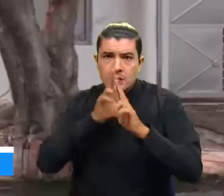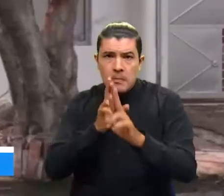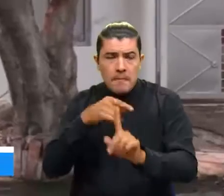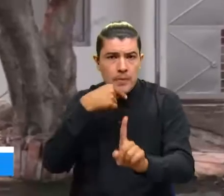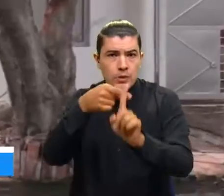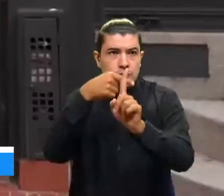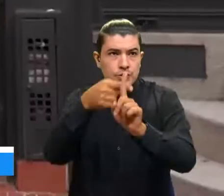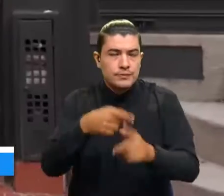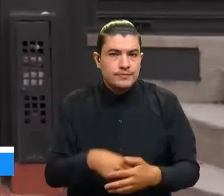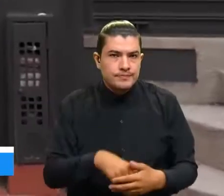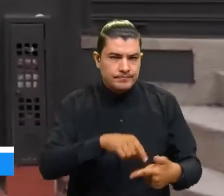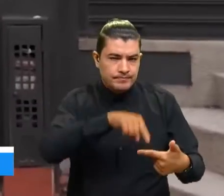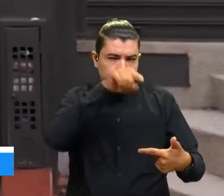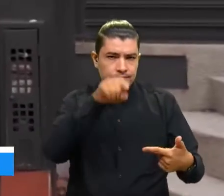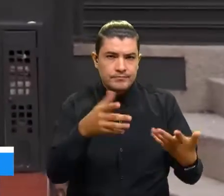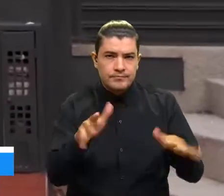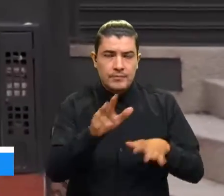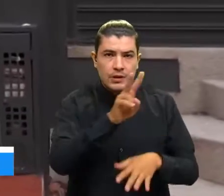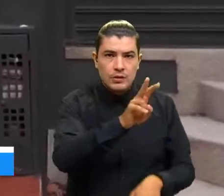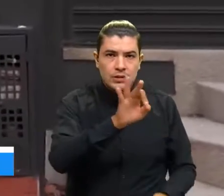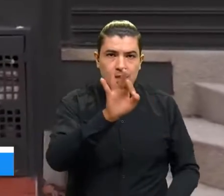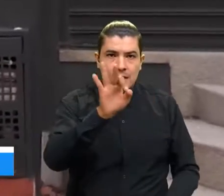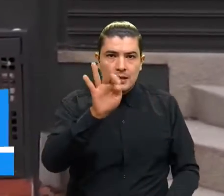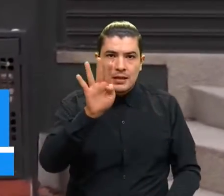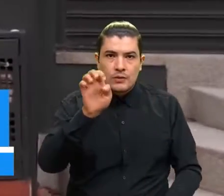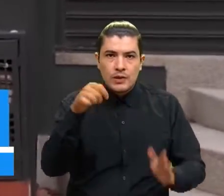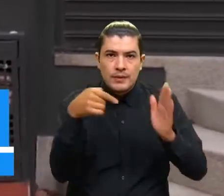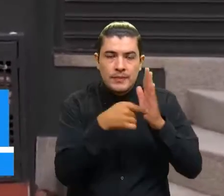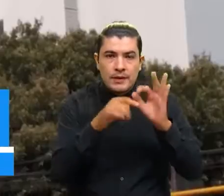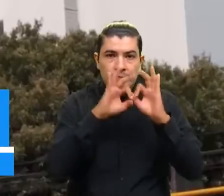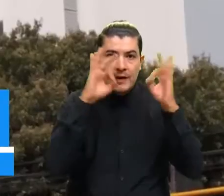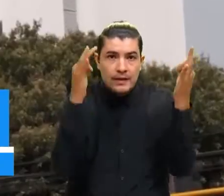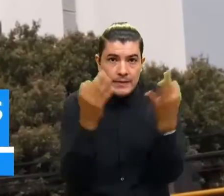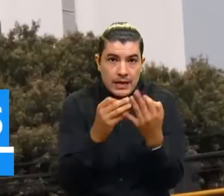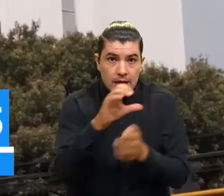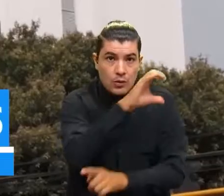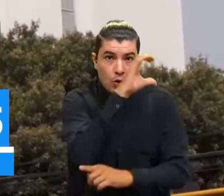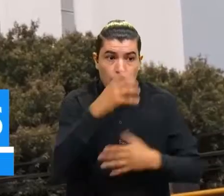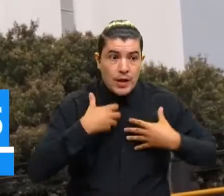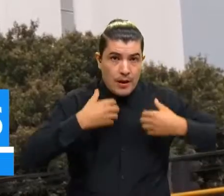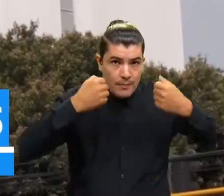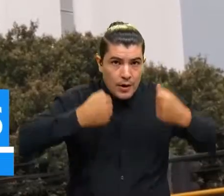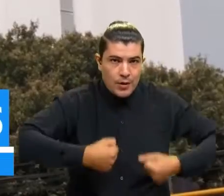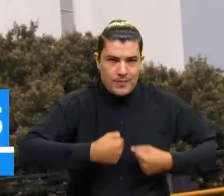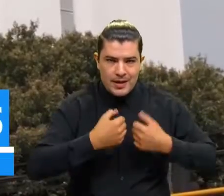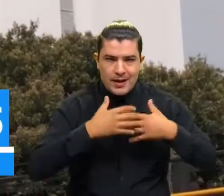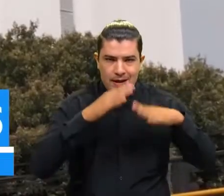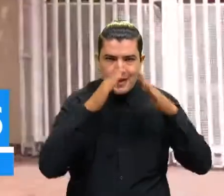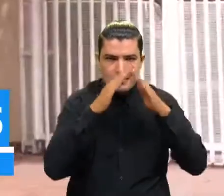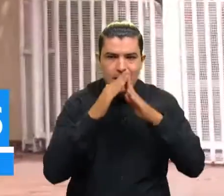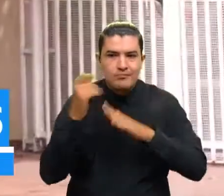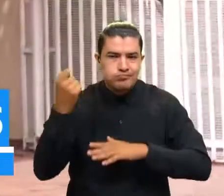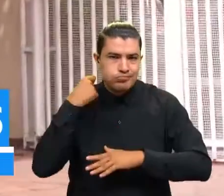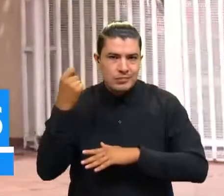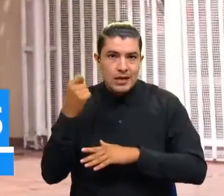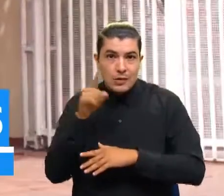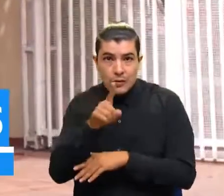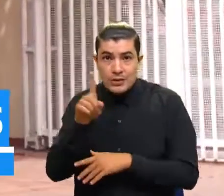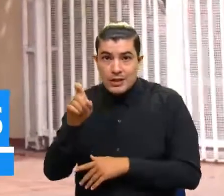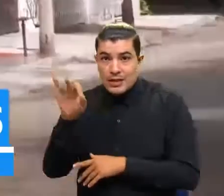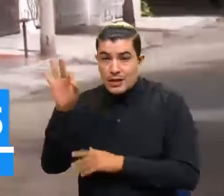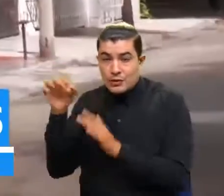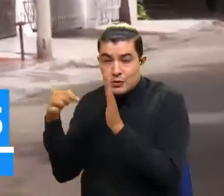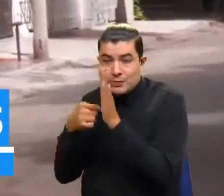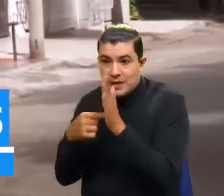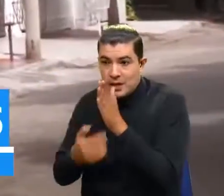En cifras, un promedio de 239 mil familias en Colombia lograron tener vivienda propia en el último año, 168 mil viviendas